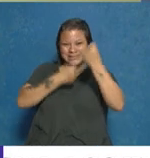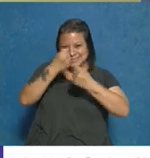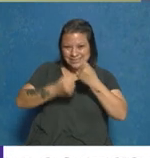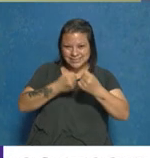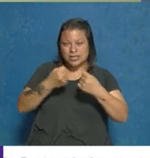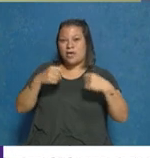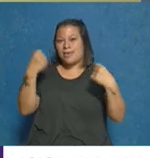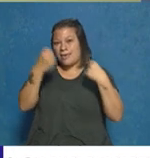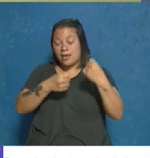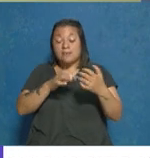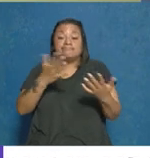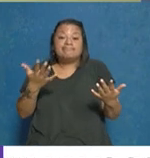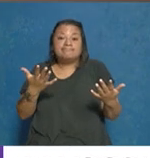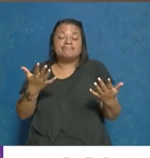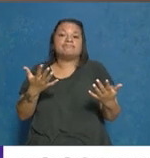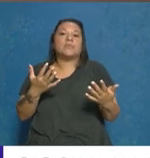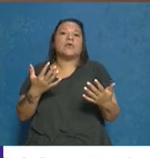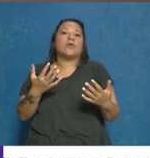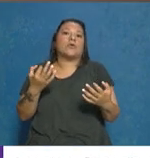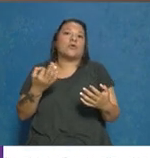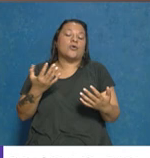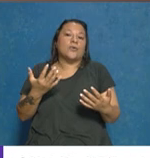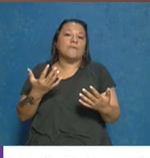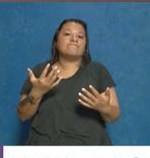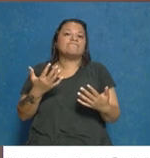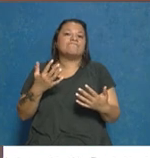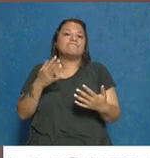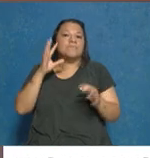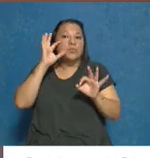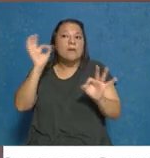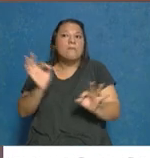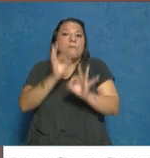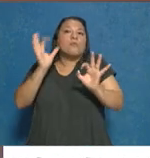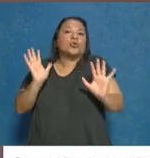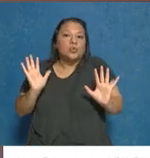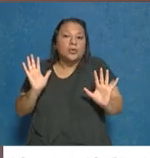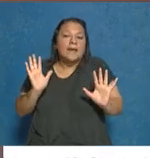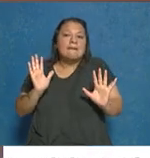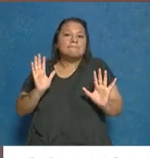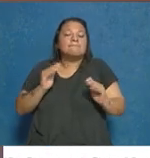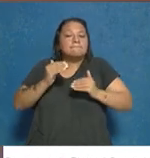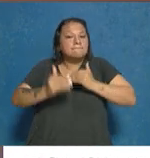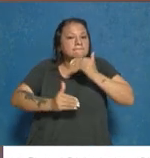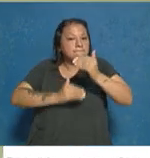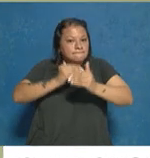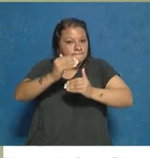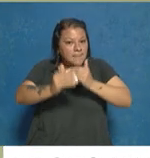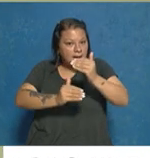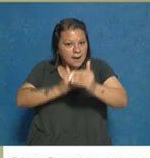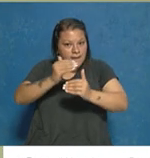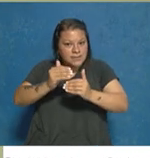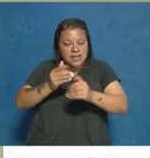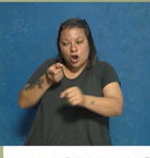esto evidentemente que es una posibilidad o alternativa para ir avanzando con la